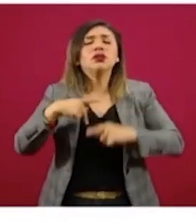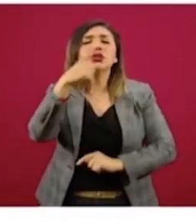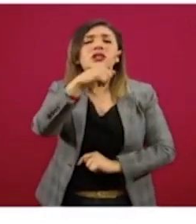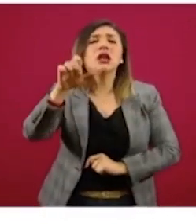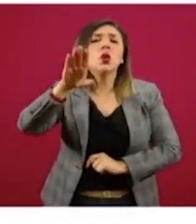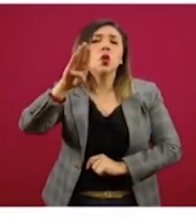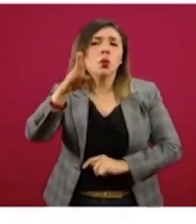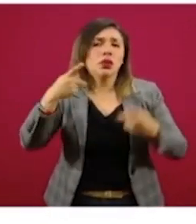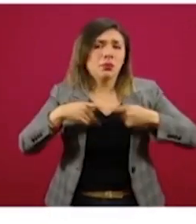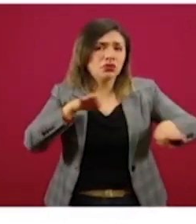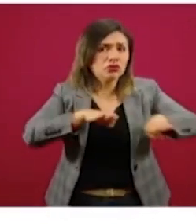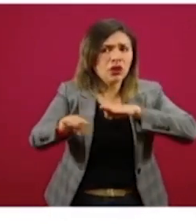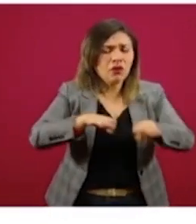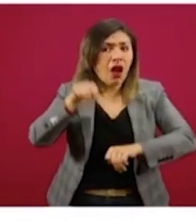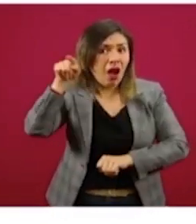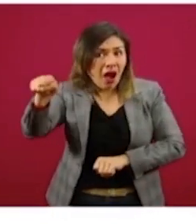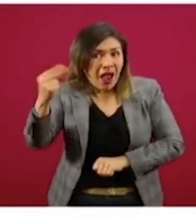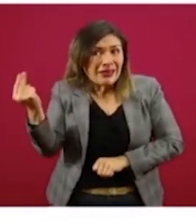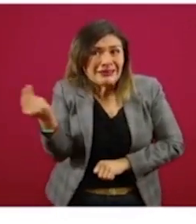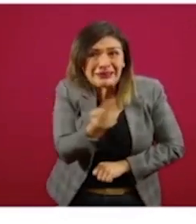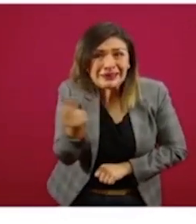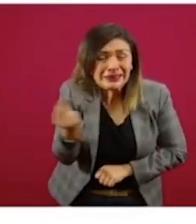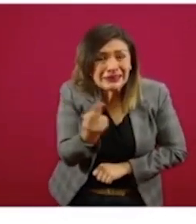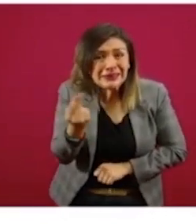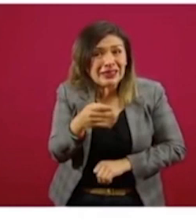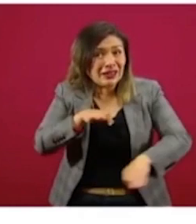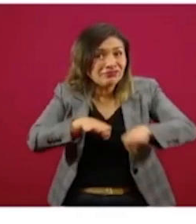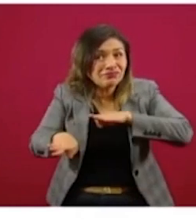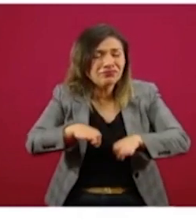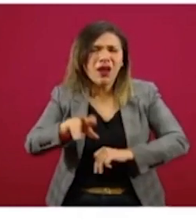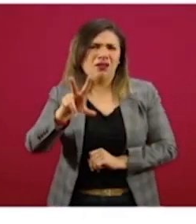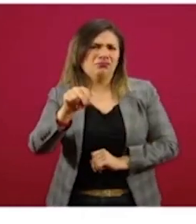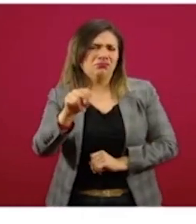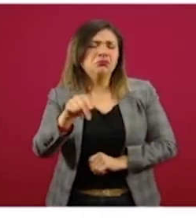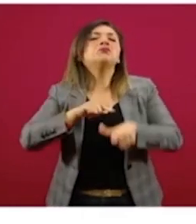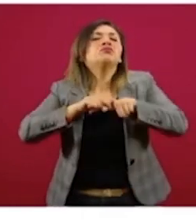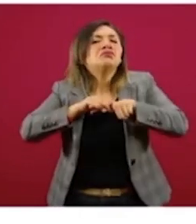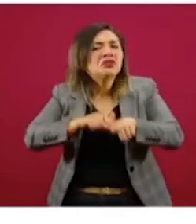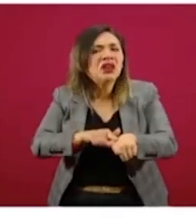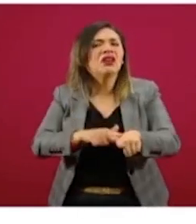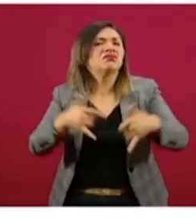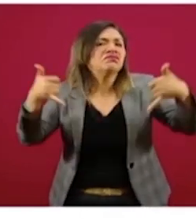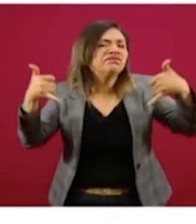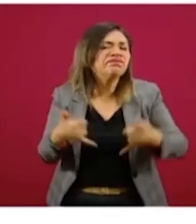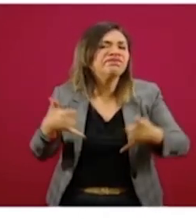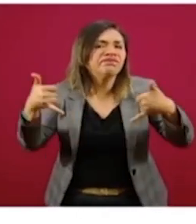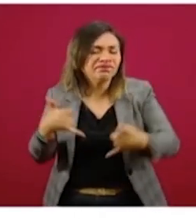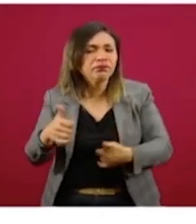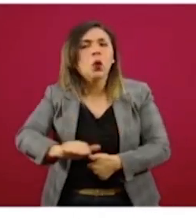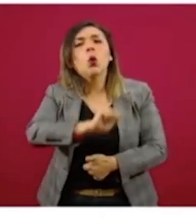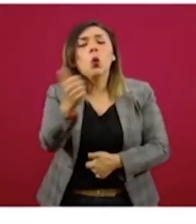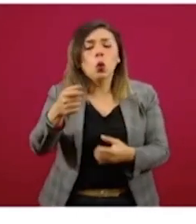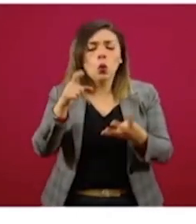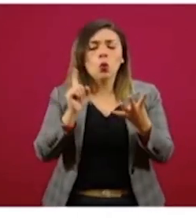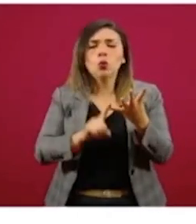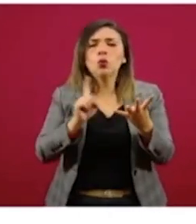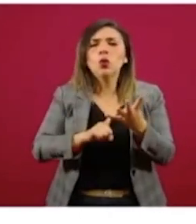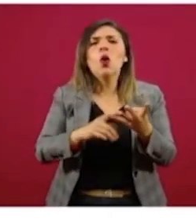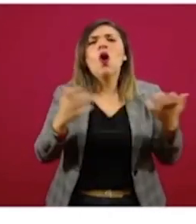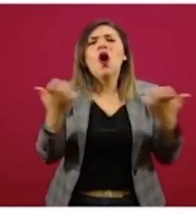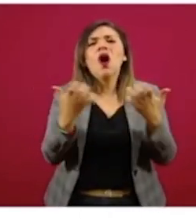que sin tener una actividad esencial continúa laborando. Y finalmente una